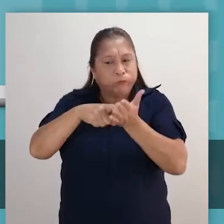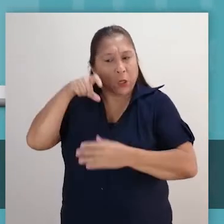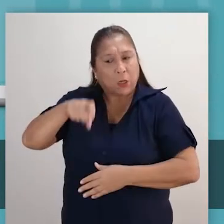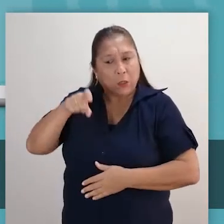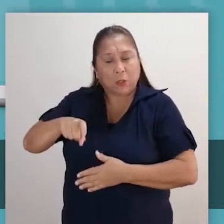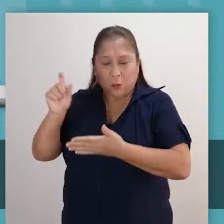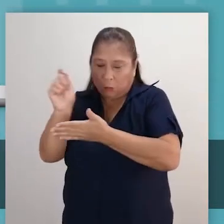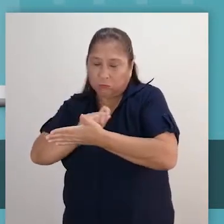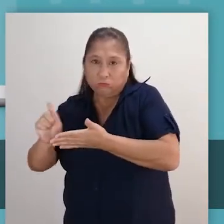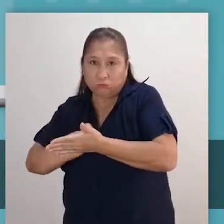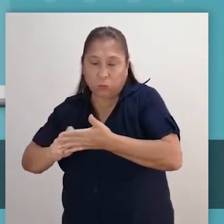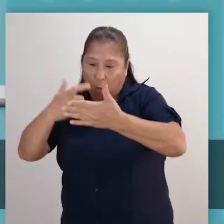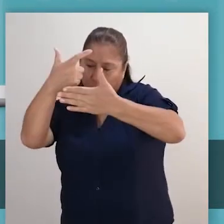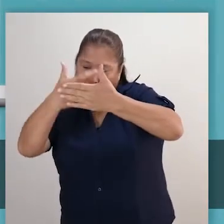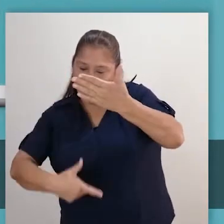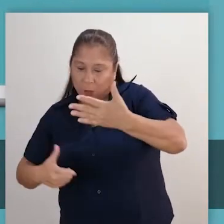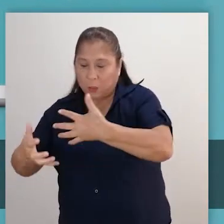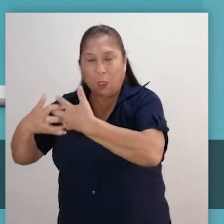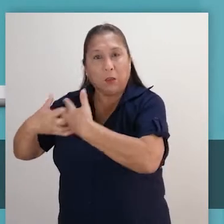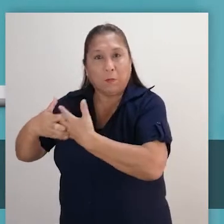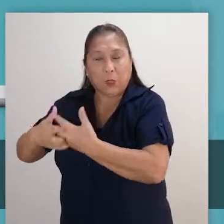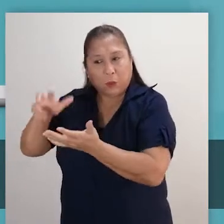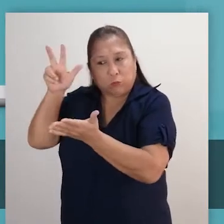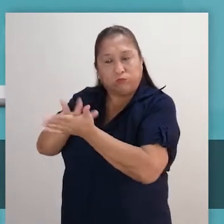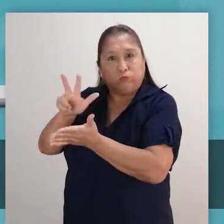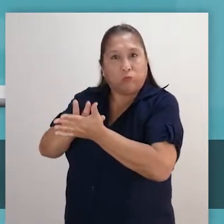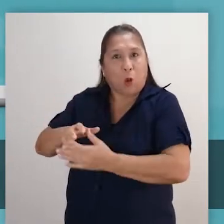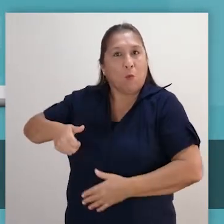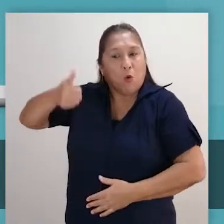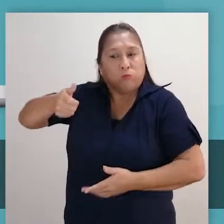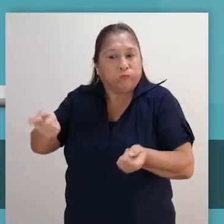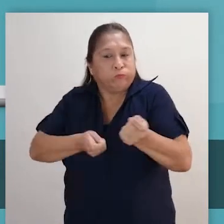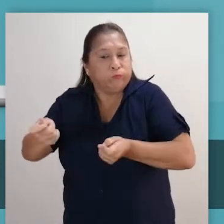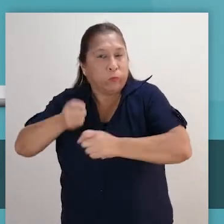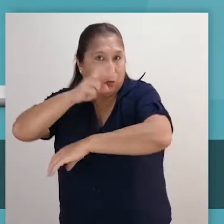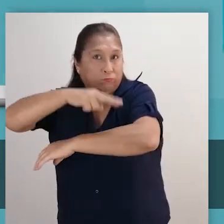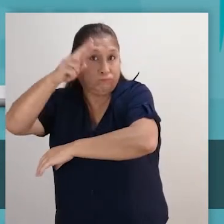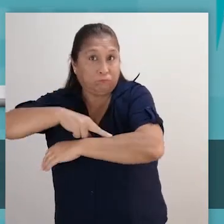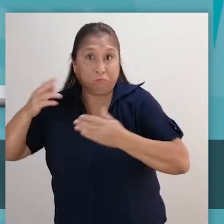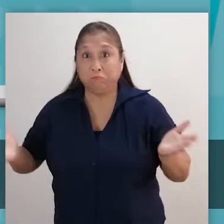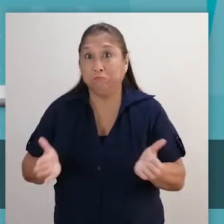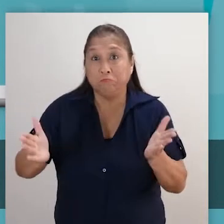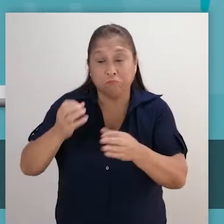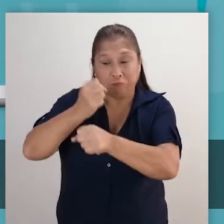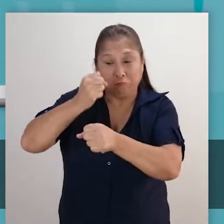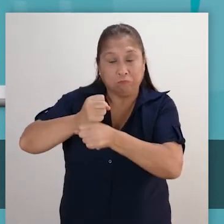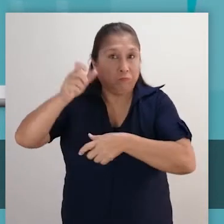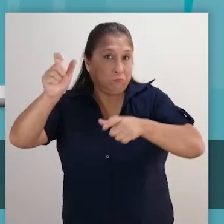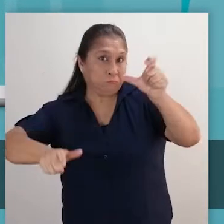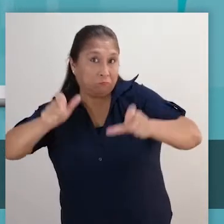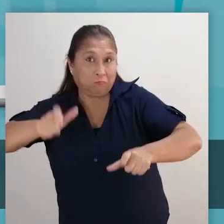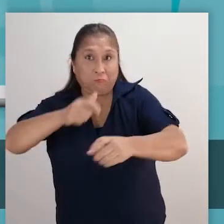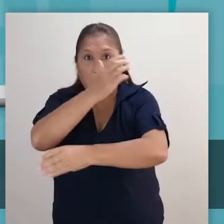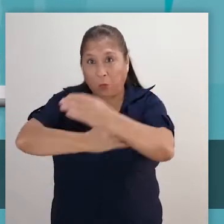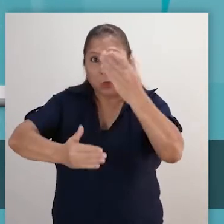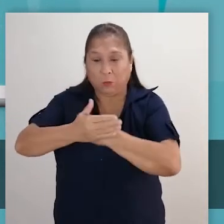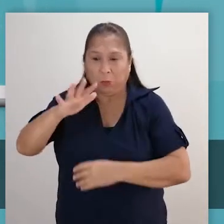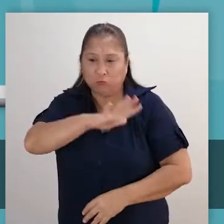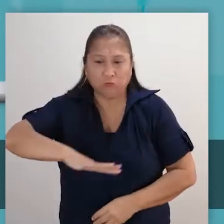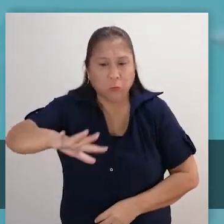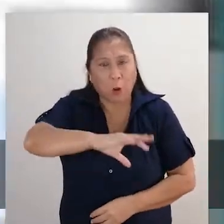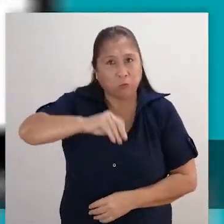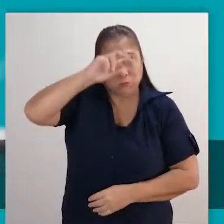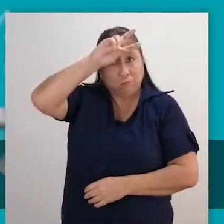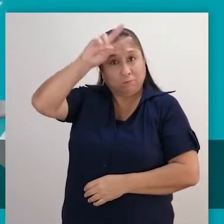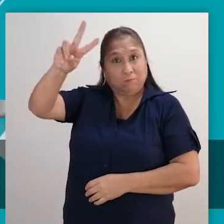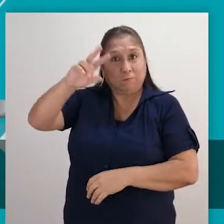la relación de empresas acreditadas por las gerencias y direcciones regionales de promoción del empleo de personas con discapacidad de todo el país